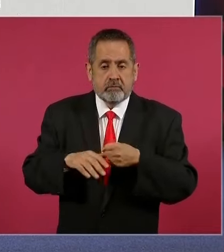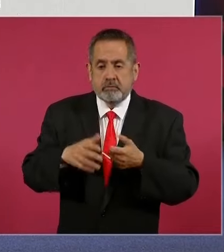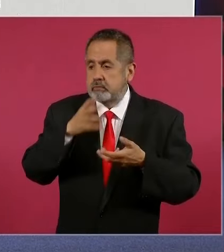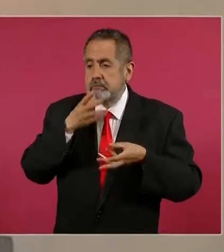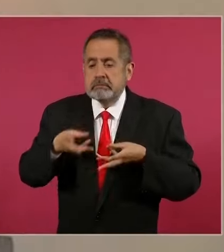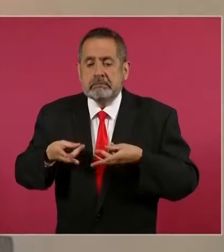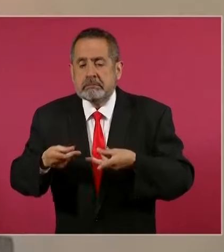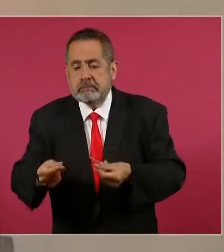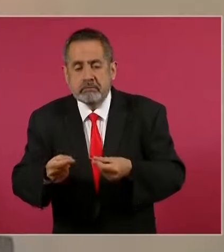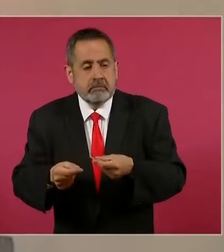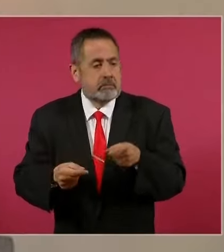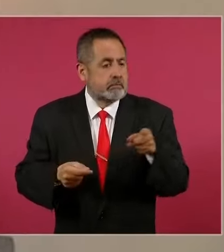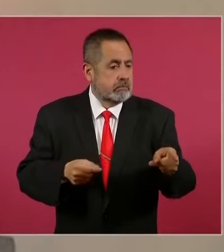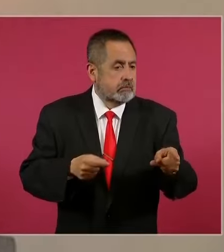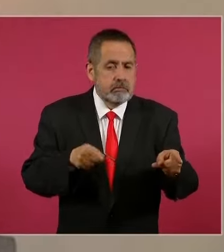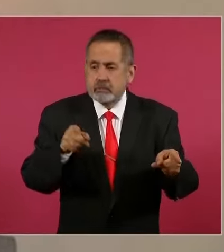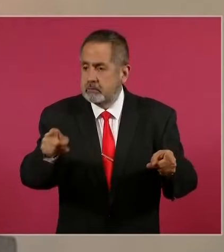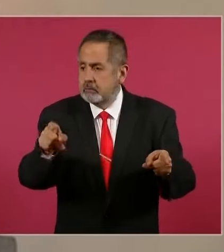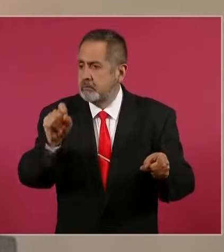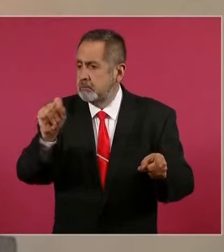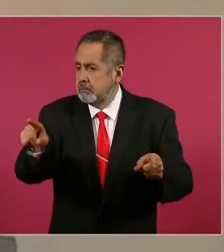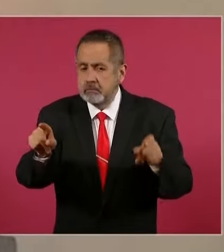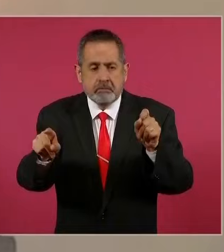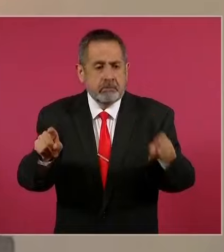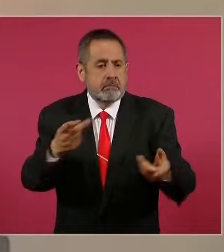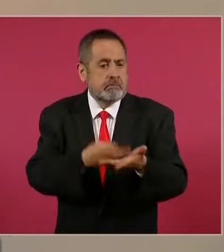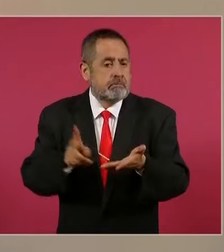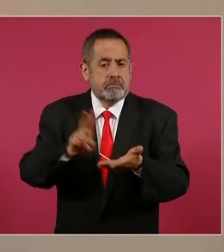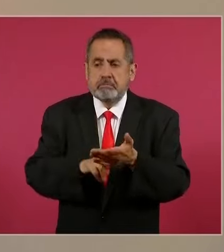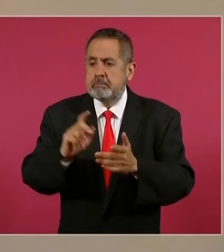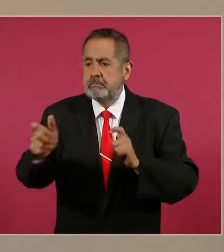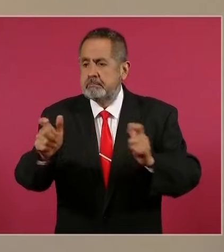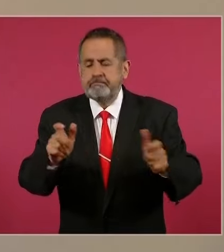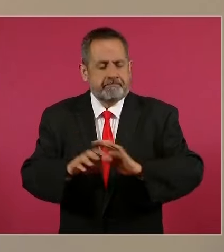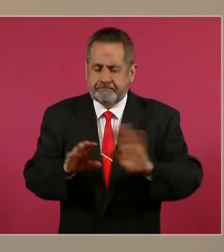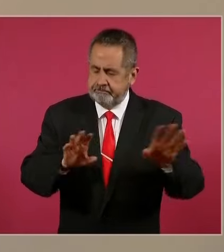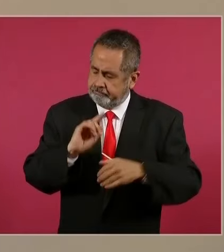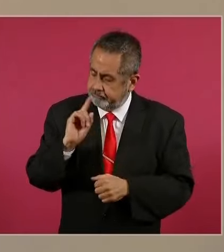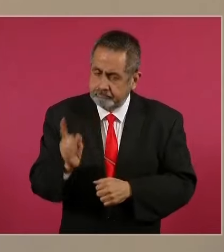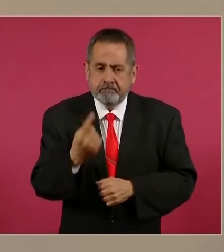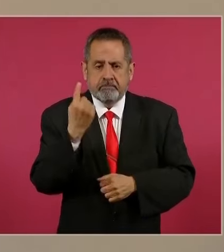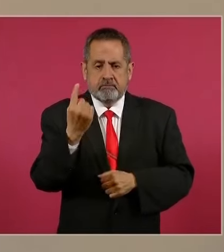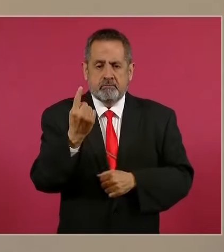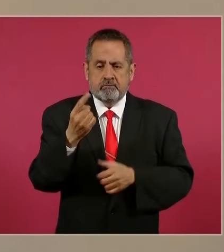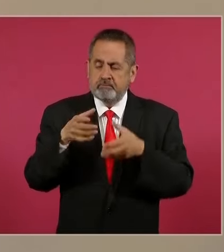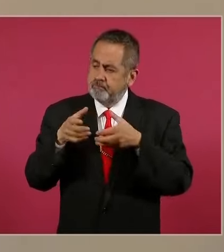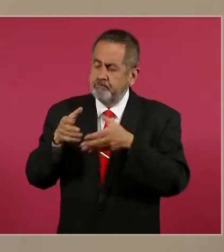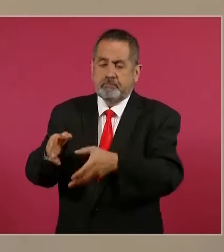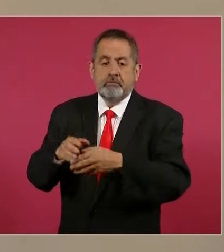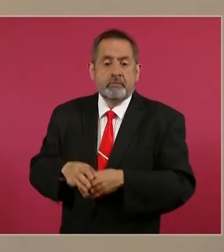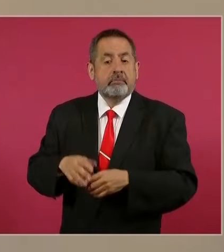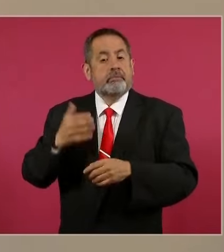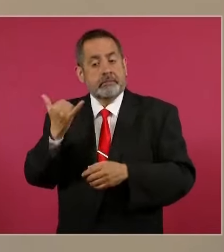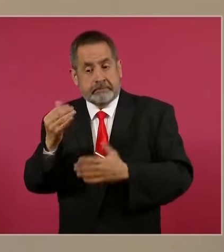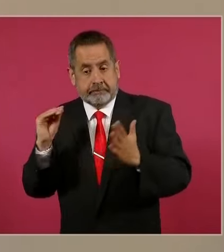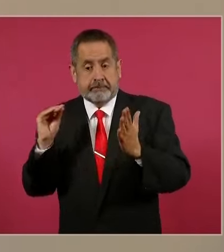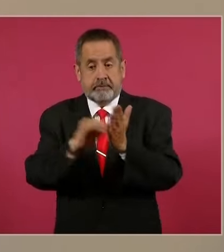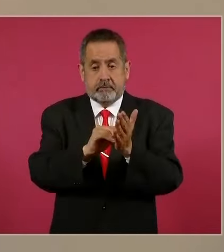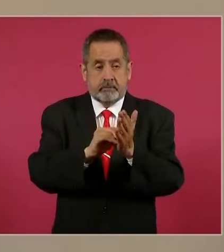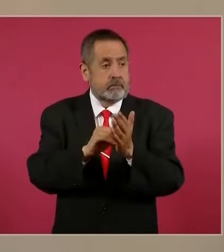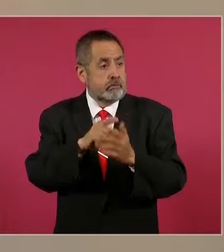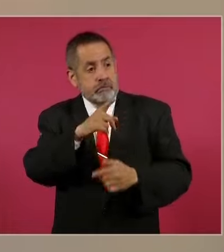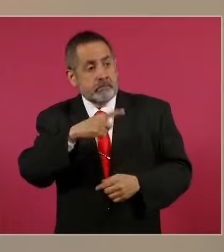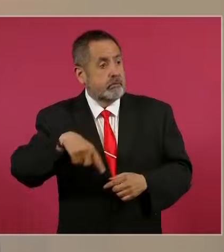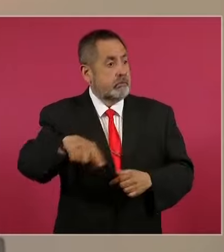públicos que dupliquen funciones. Se reafirma que nadie puede ganar más que el presidente de la